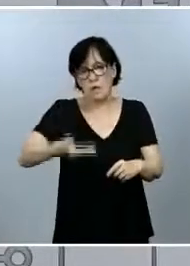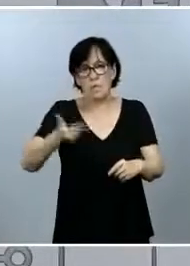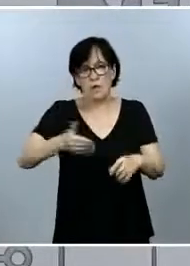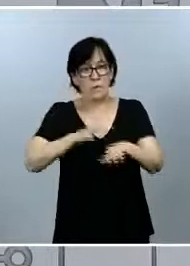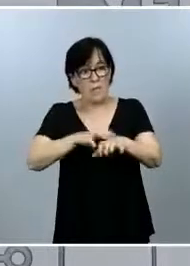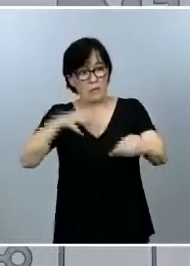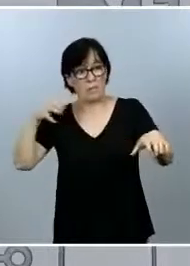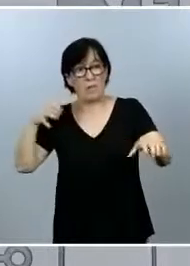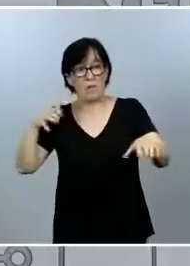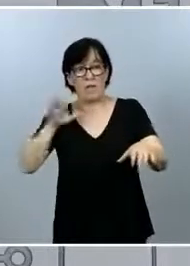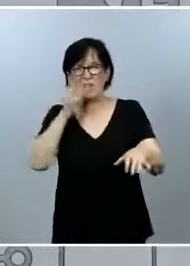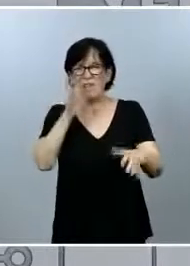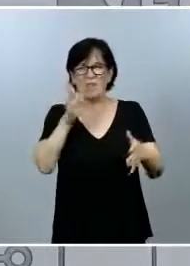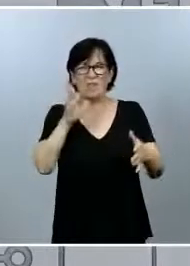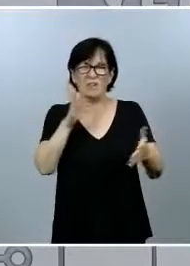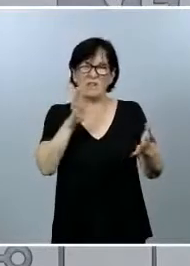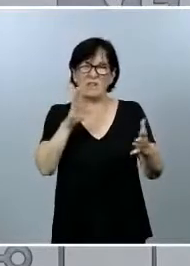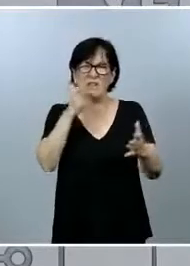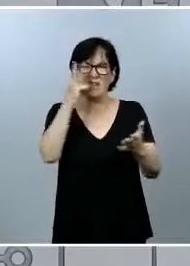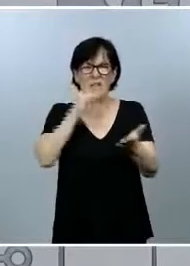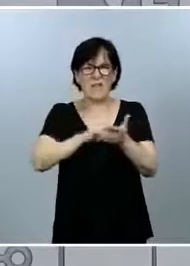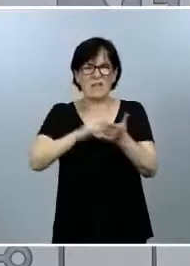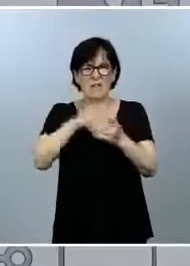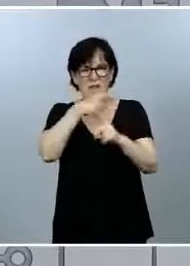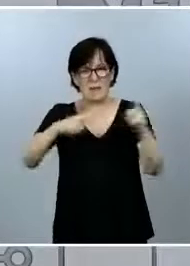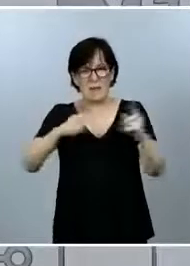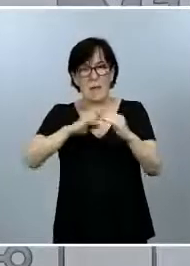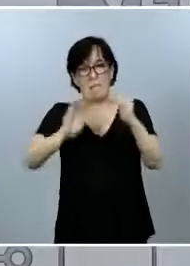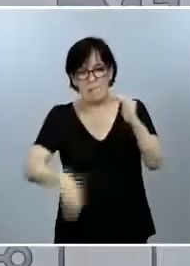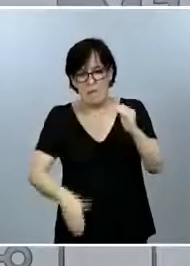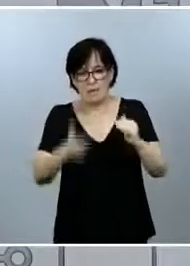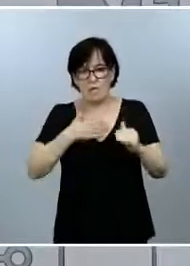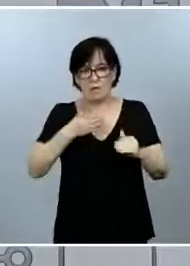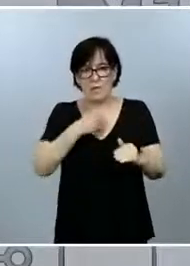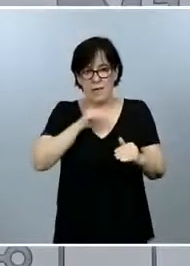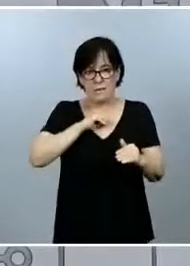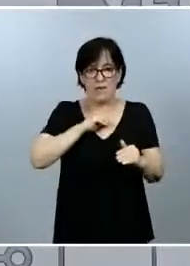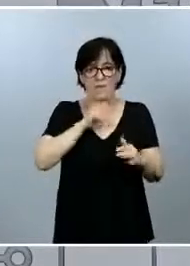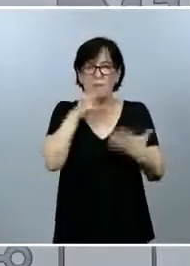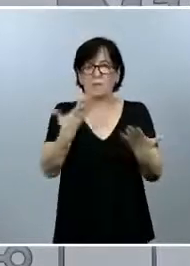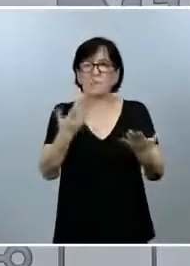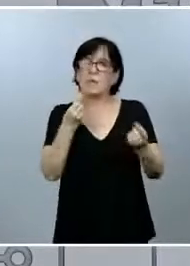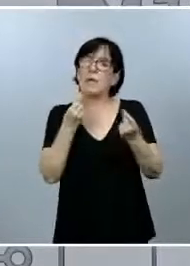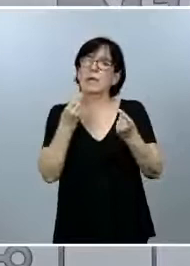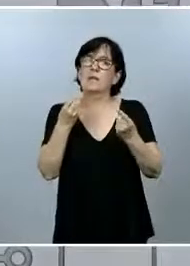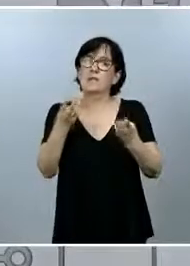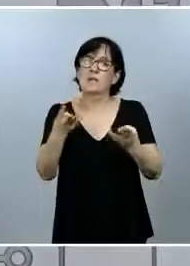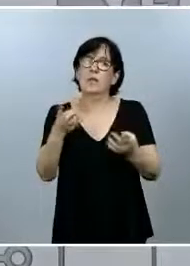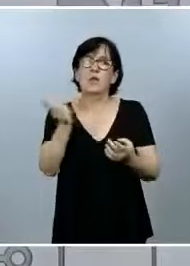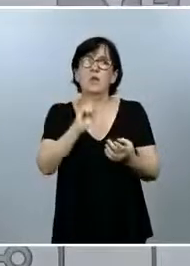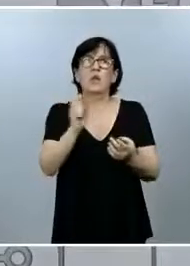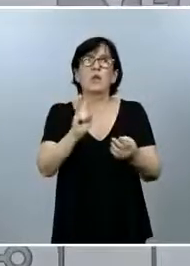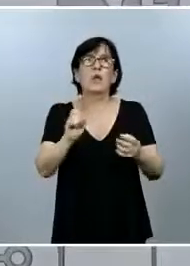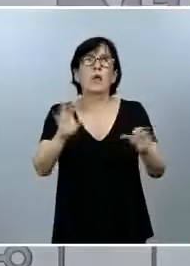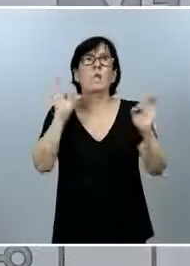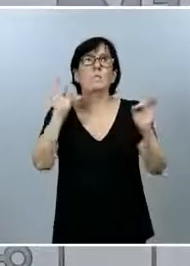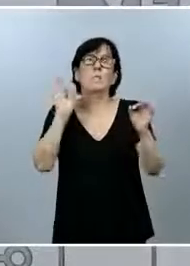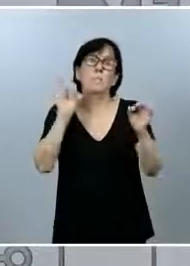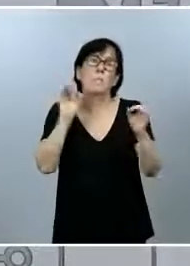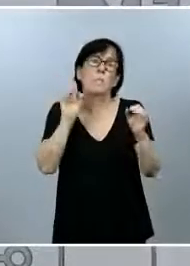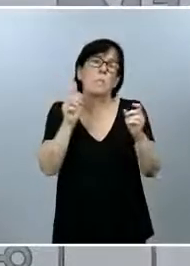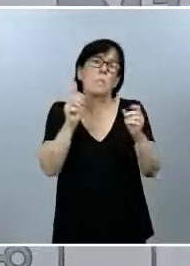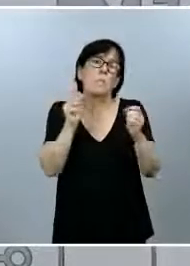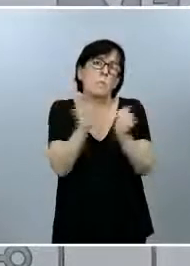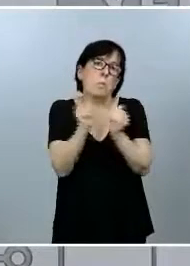que, si no me equivoco, es como tres veces y media menos que la población española, pues estas cifras no son especialmente pequeñas, pero, desde luego,